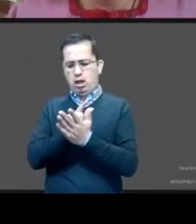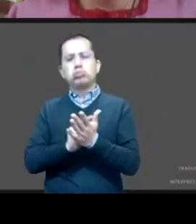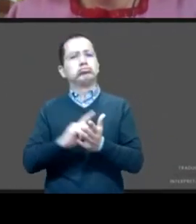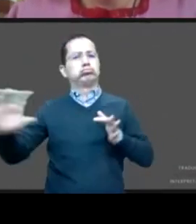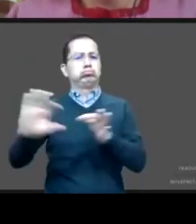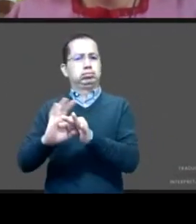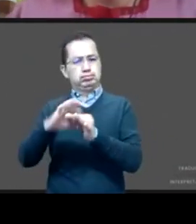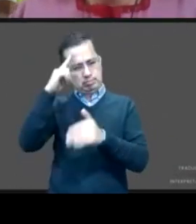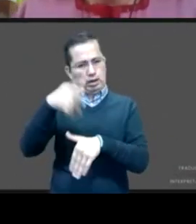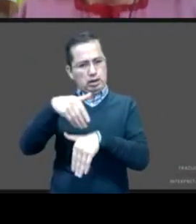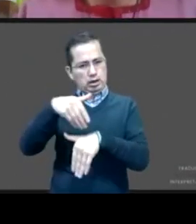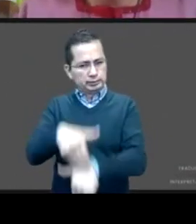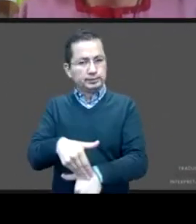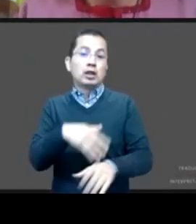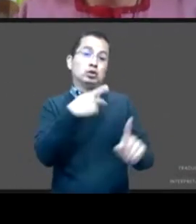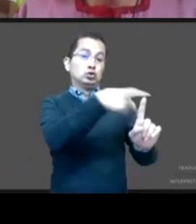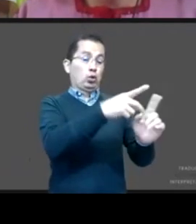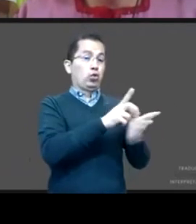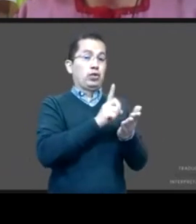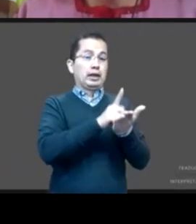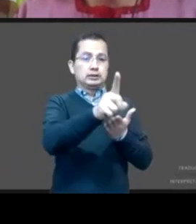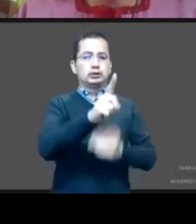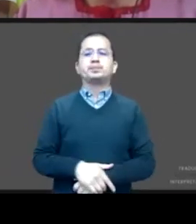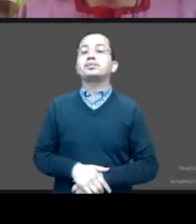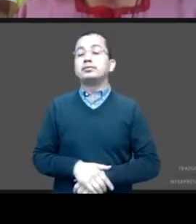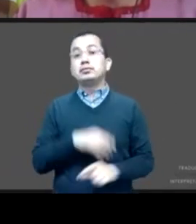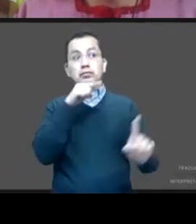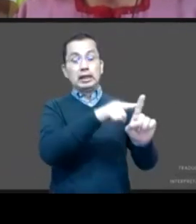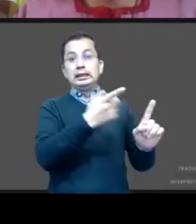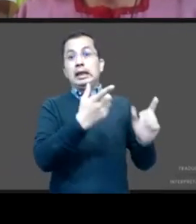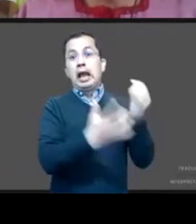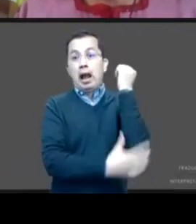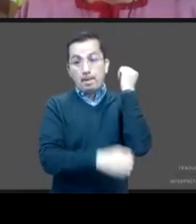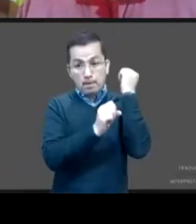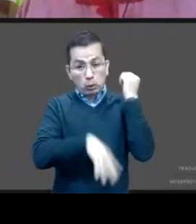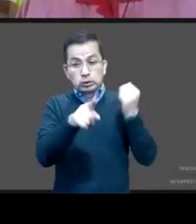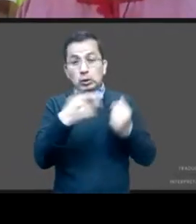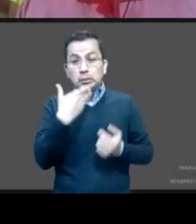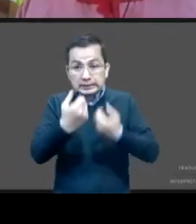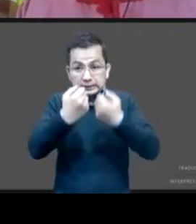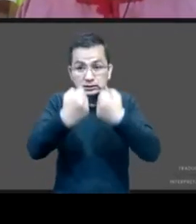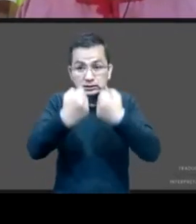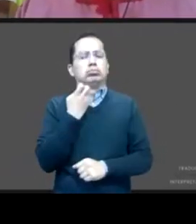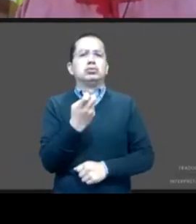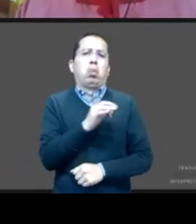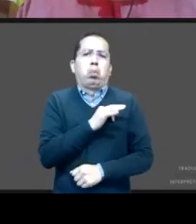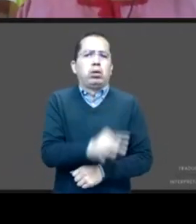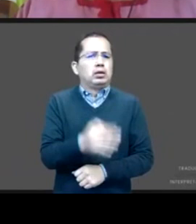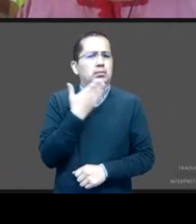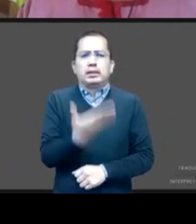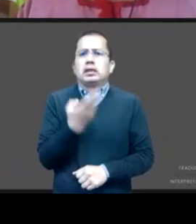derechos de las víctimas. El aborto seguro está previsto como una causal para interrumpir un embarazo resultado de una